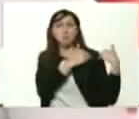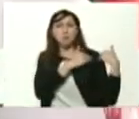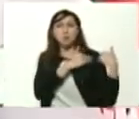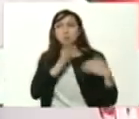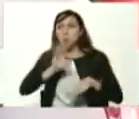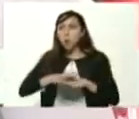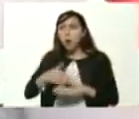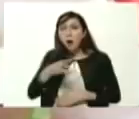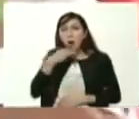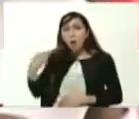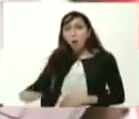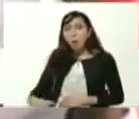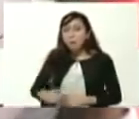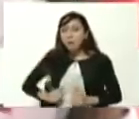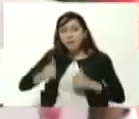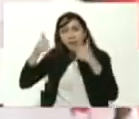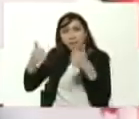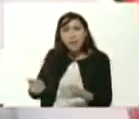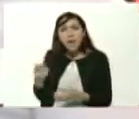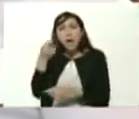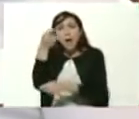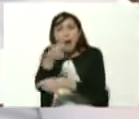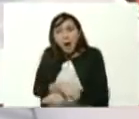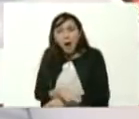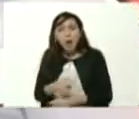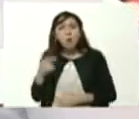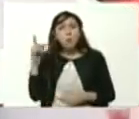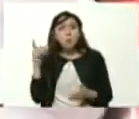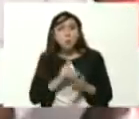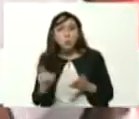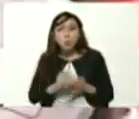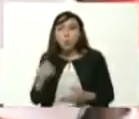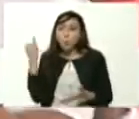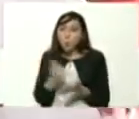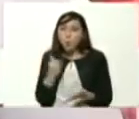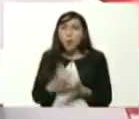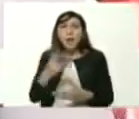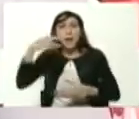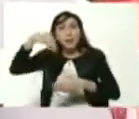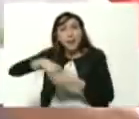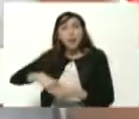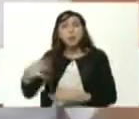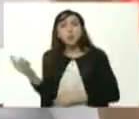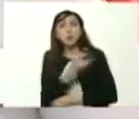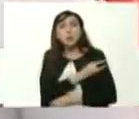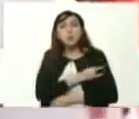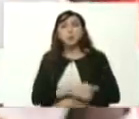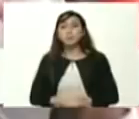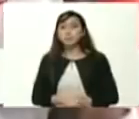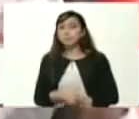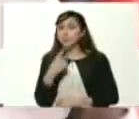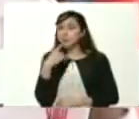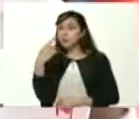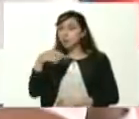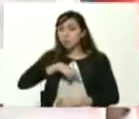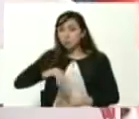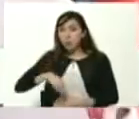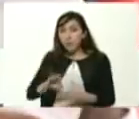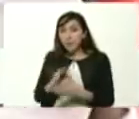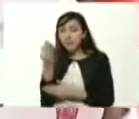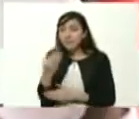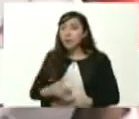esos jóvenes que hoy se están graduando puedan inscribirse en este sistema nacional de ingreso por eso presidente hoy le digo que desde la FEBEN estamos